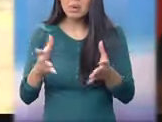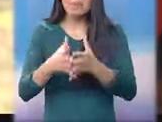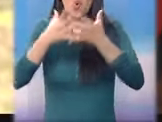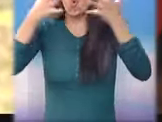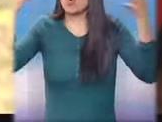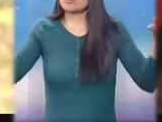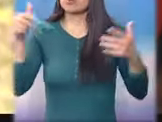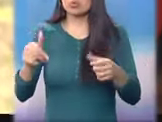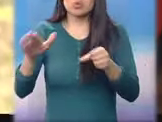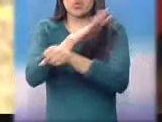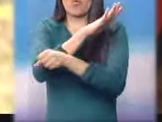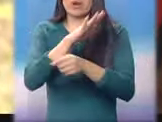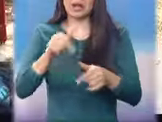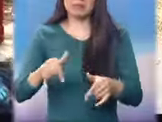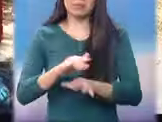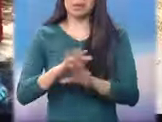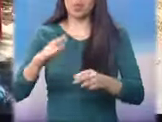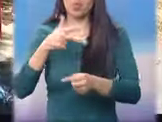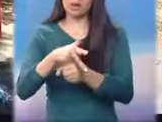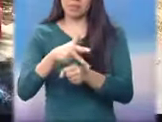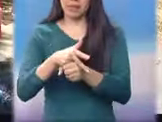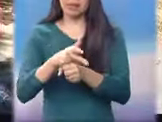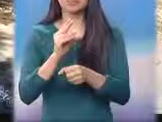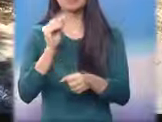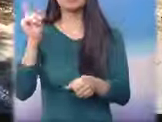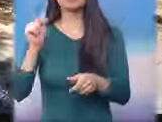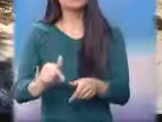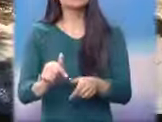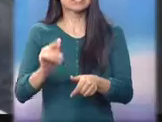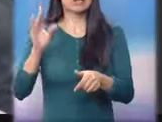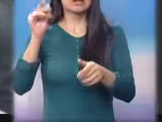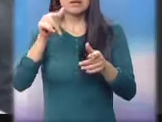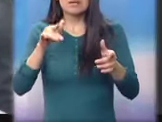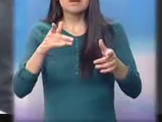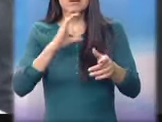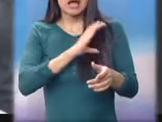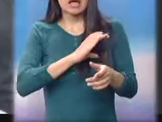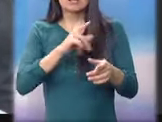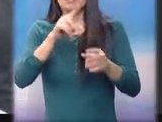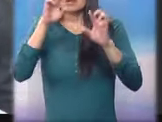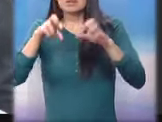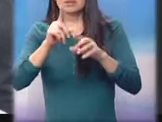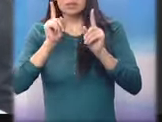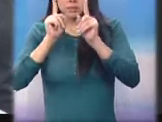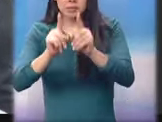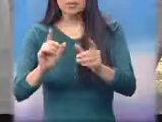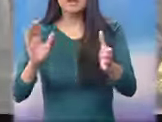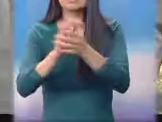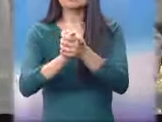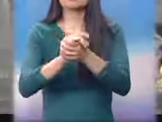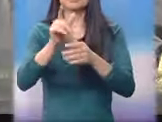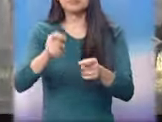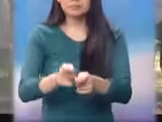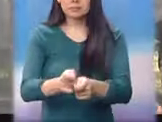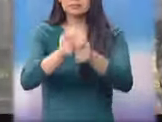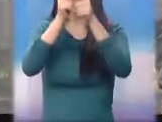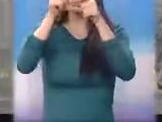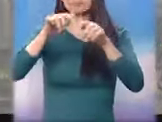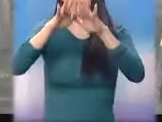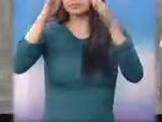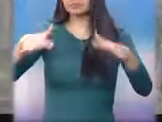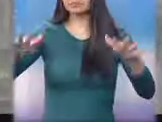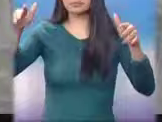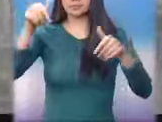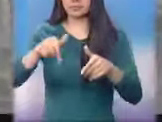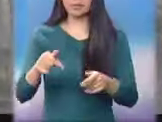sacerdotes mayas que la usan por su carácter sagrado, al igual que esta pareja que quiso celebrar su casamiento entre los montículos y